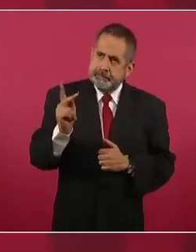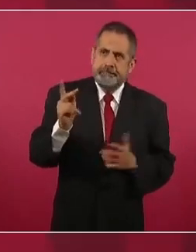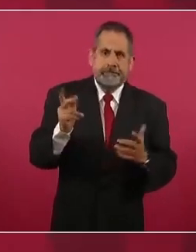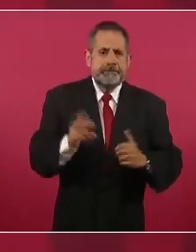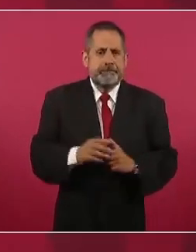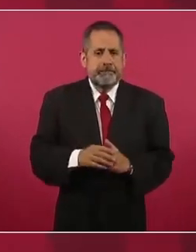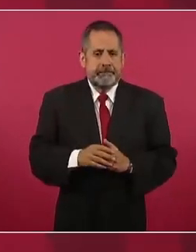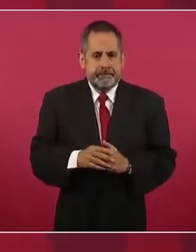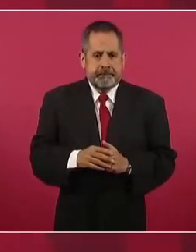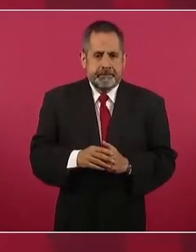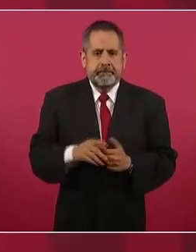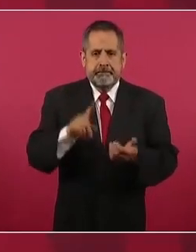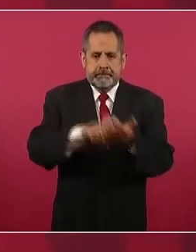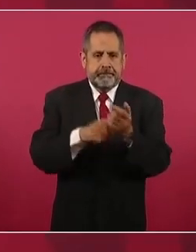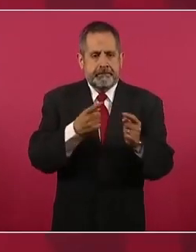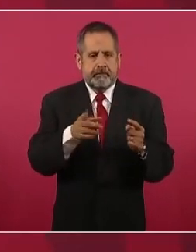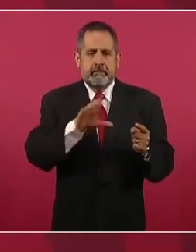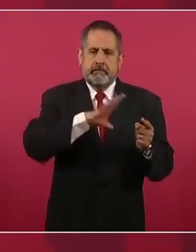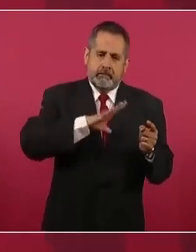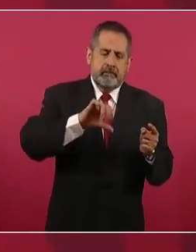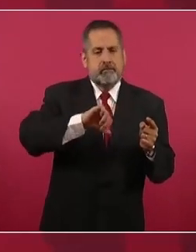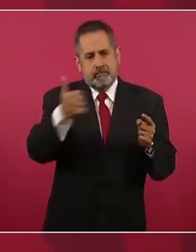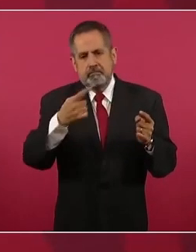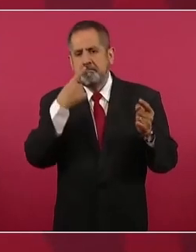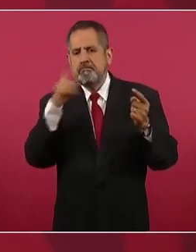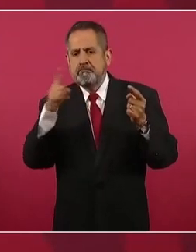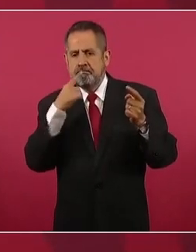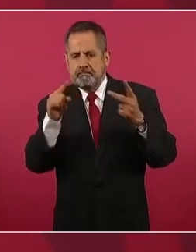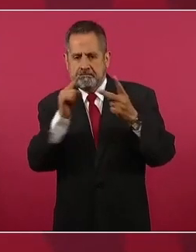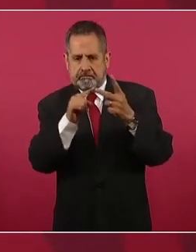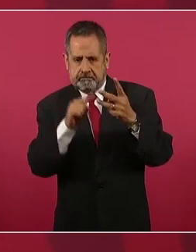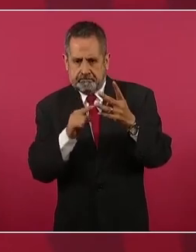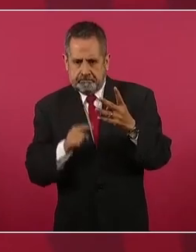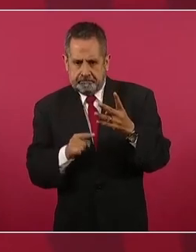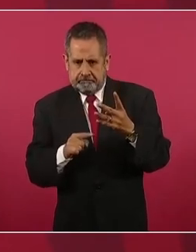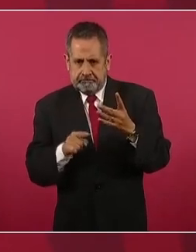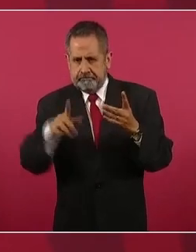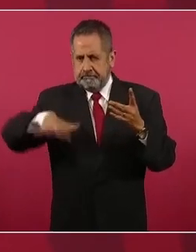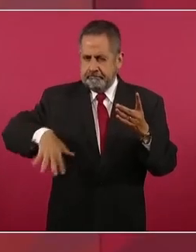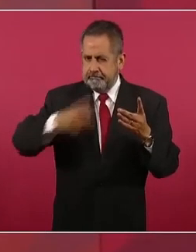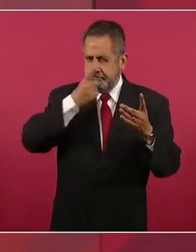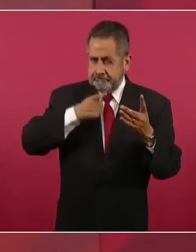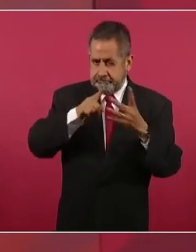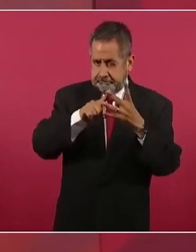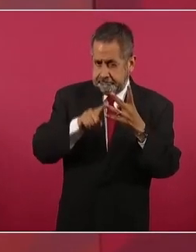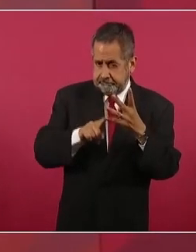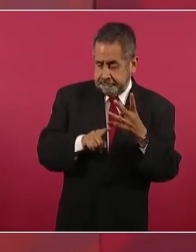sí hay otras, que es a las que haces mención.